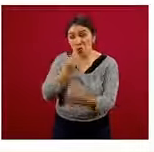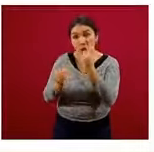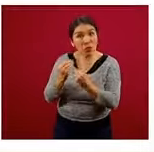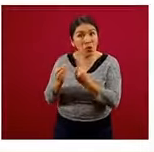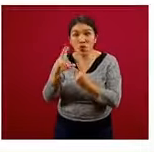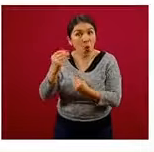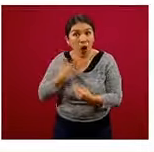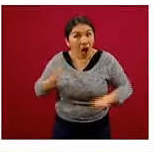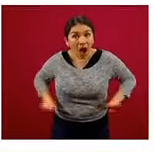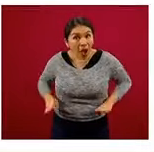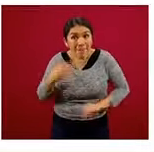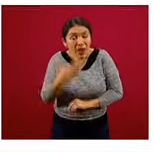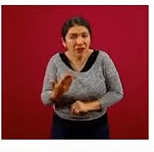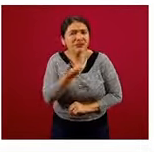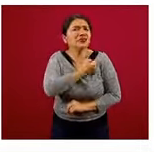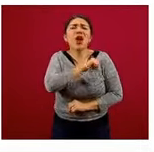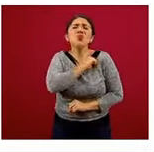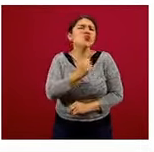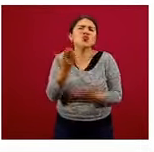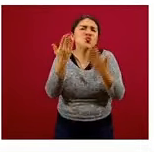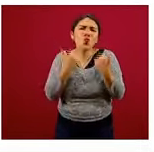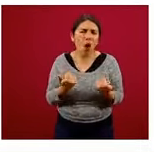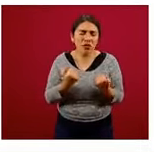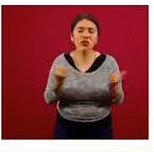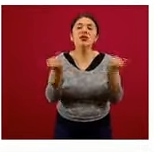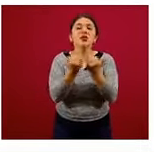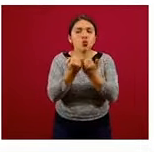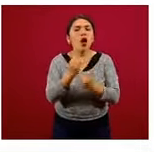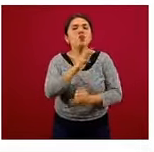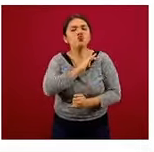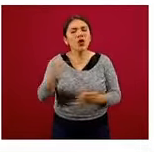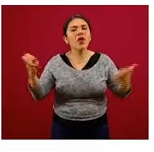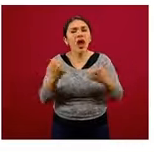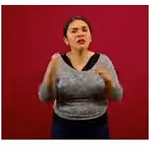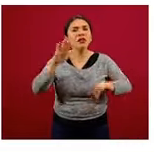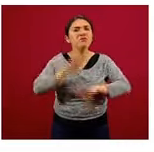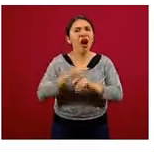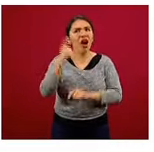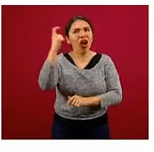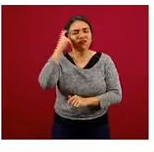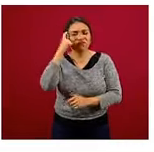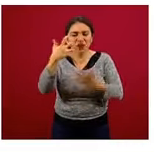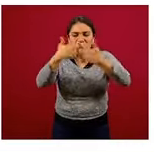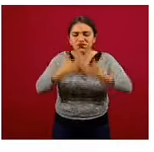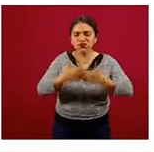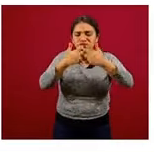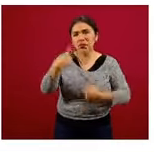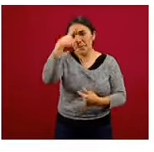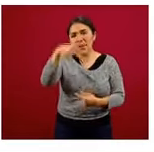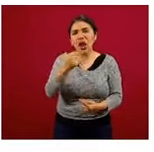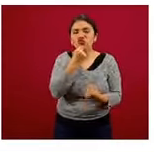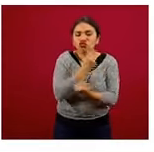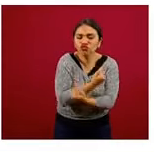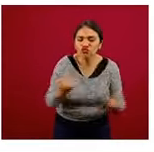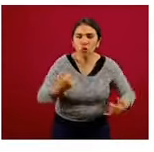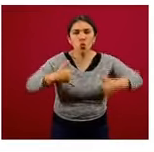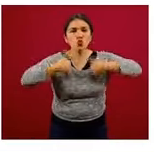adecuada no hay salud. Y también del desarrollo de capacidades de niños y adolescentes, una alimentación